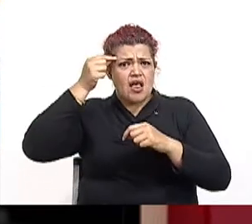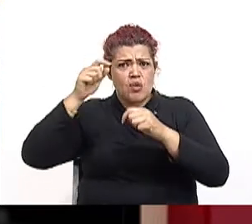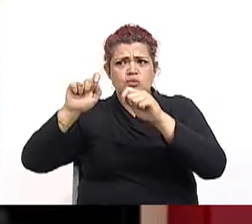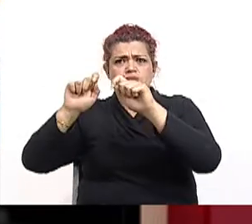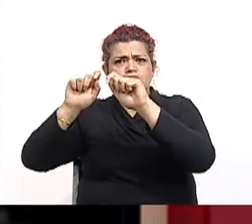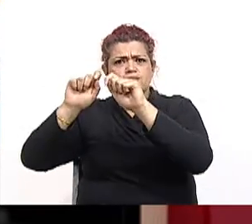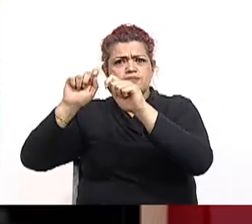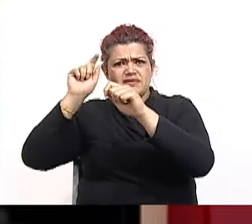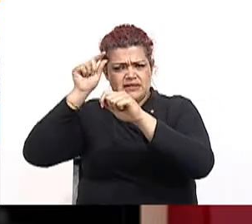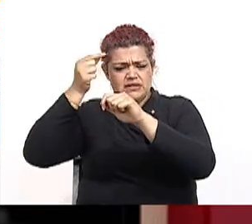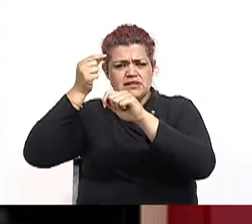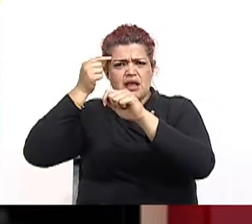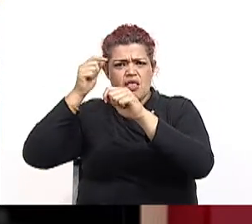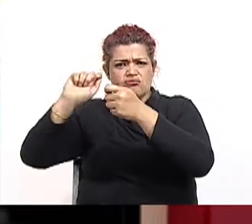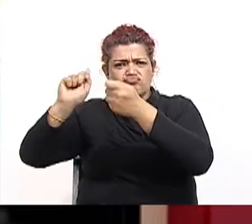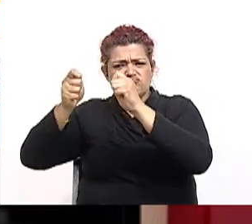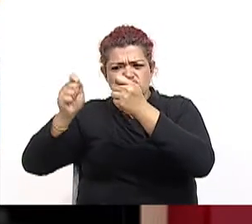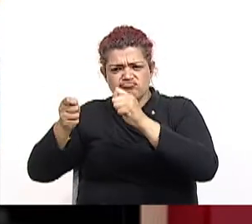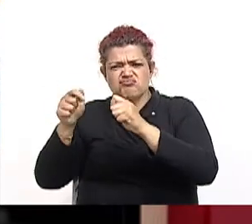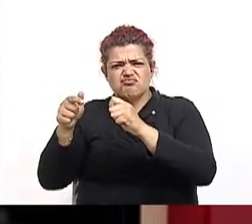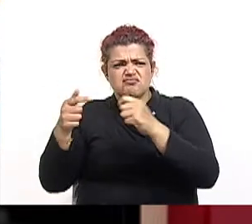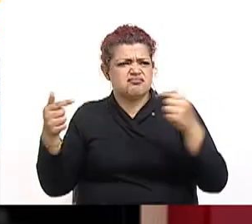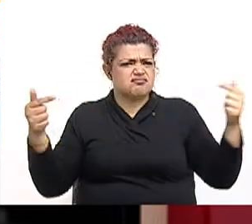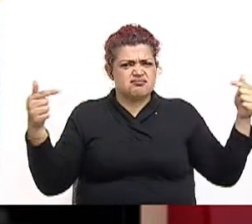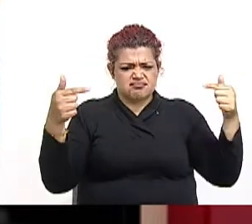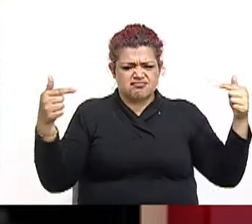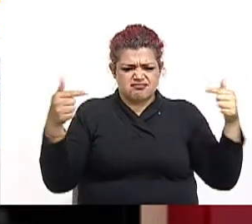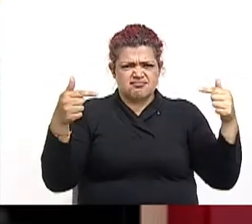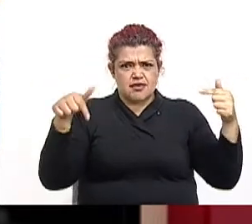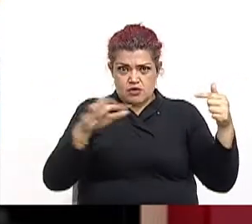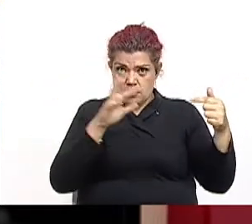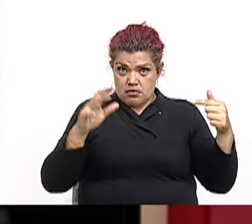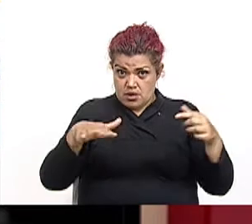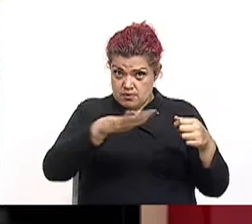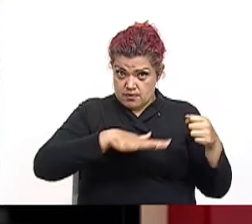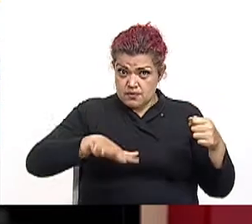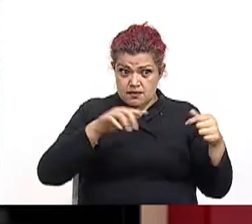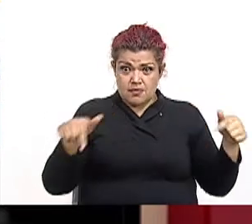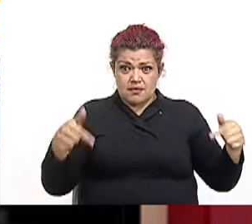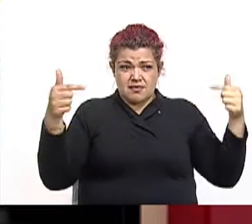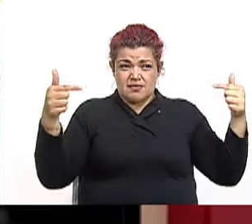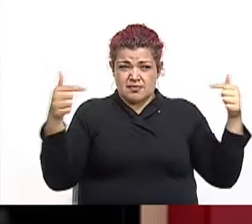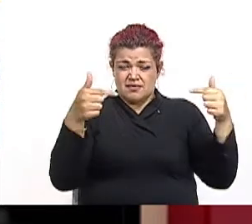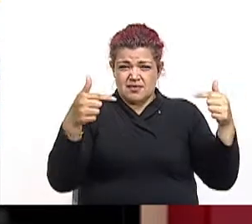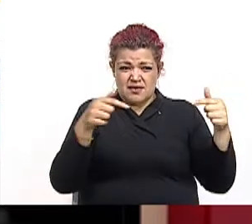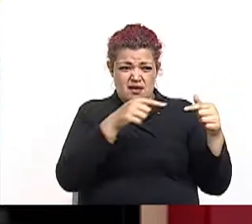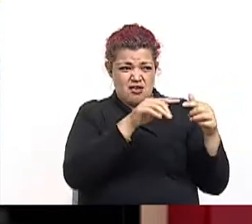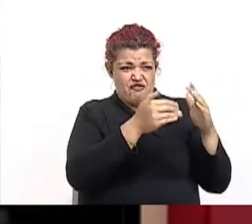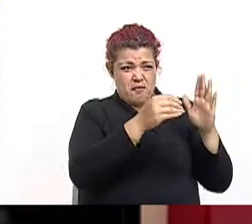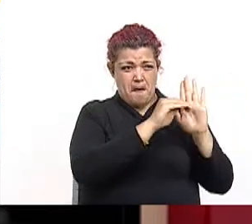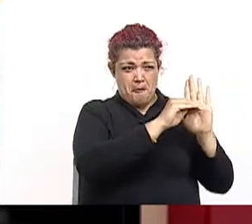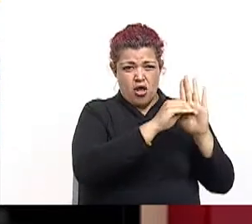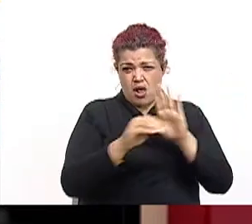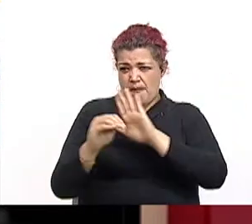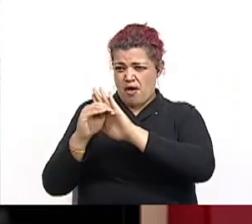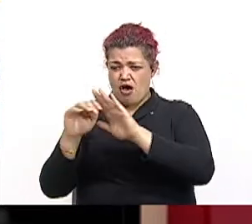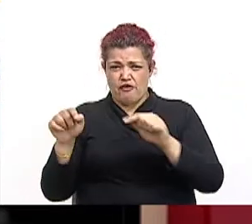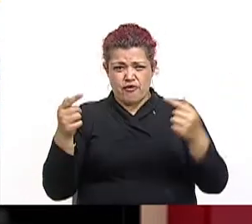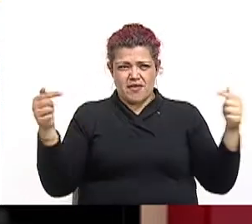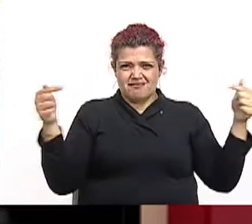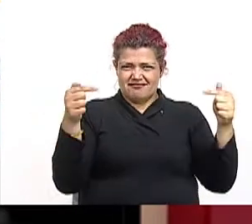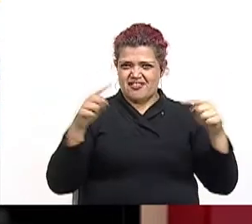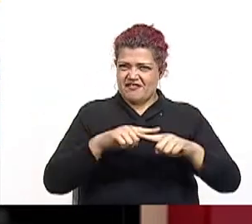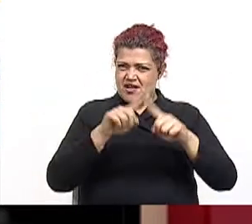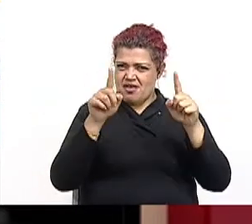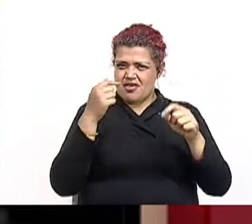Ese choque de modelos, ciertamente cada uno con grandes cualidades y con grandes jugadores, lo vamos